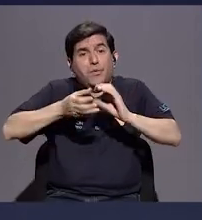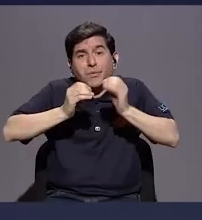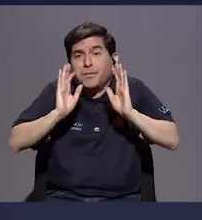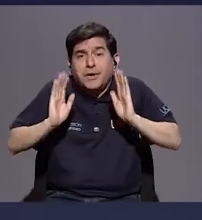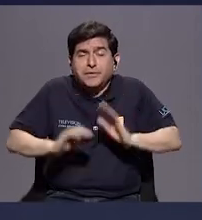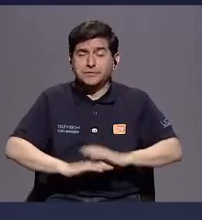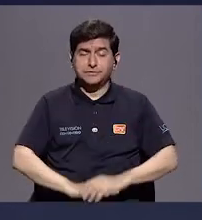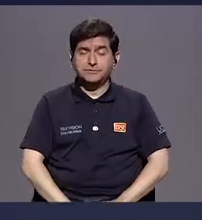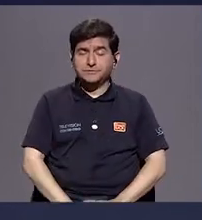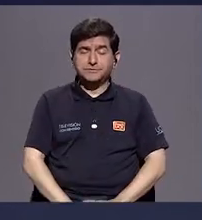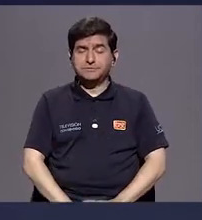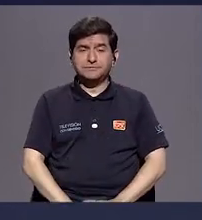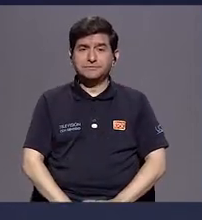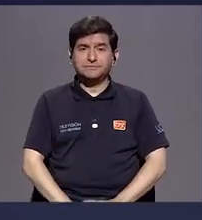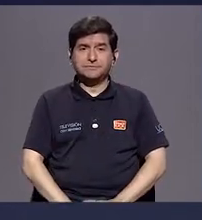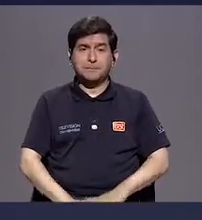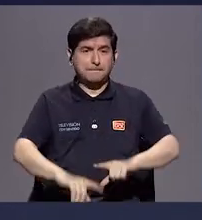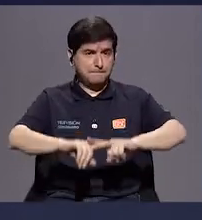¿verdad?